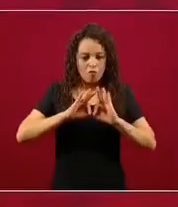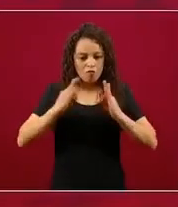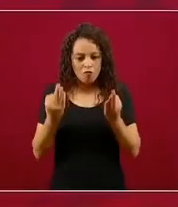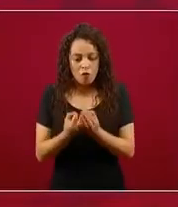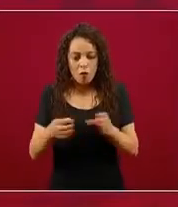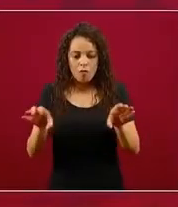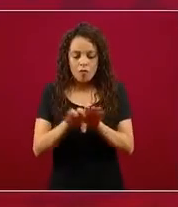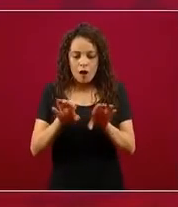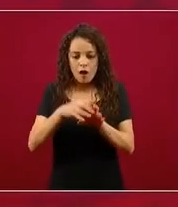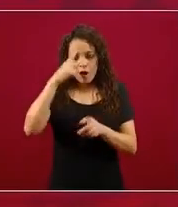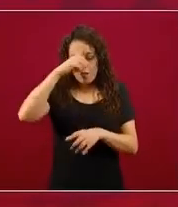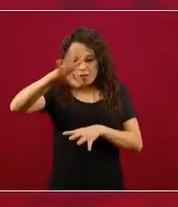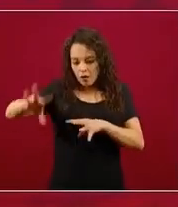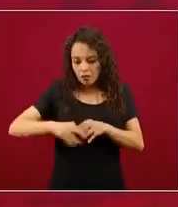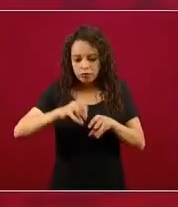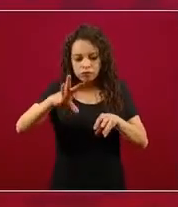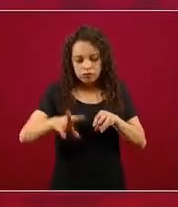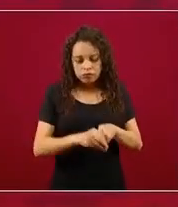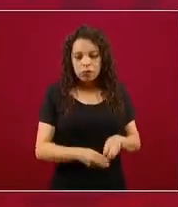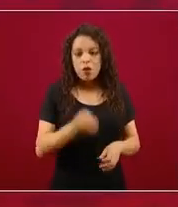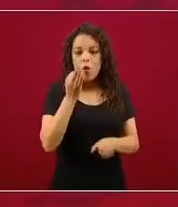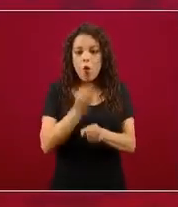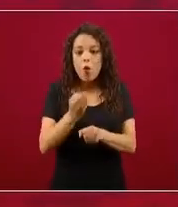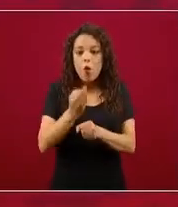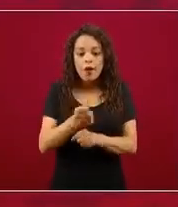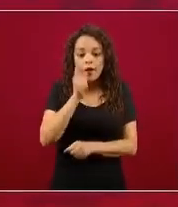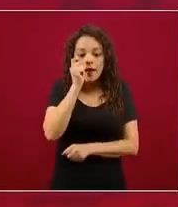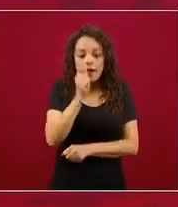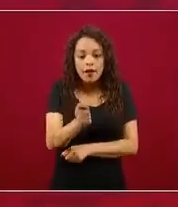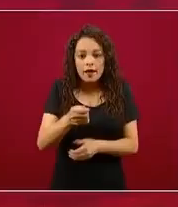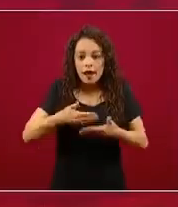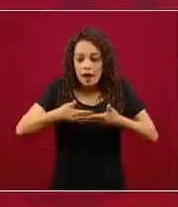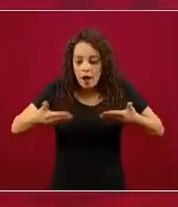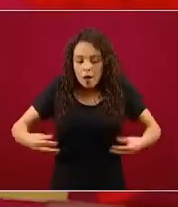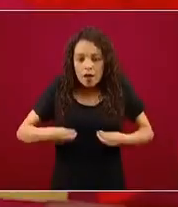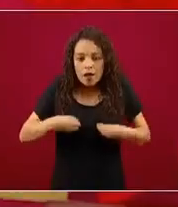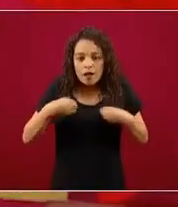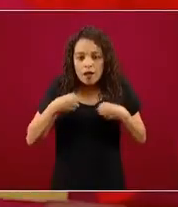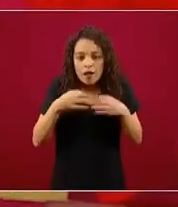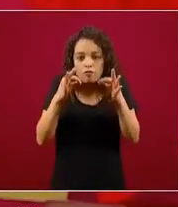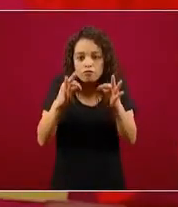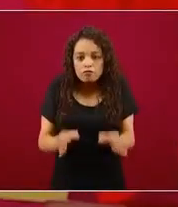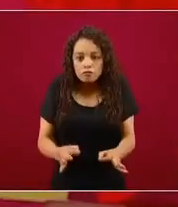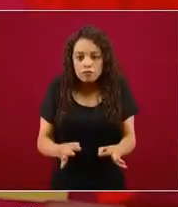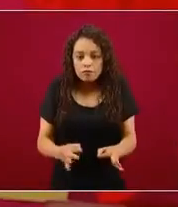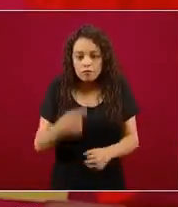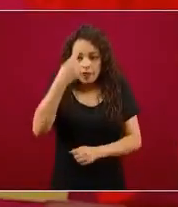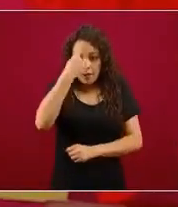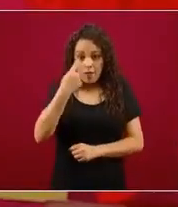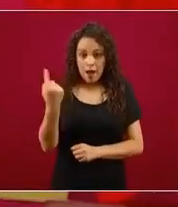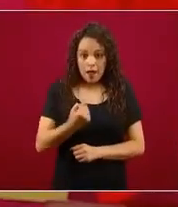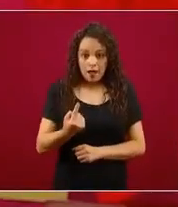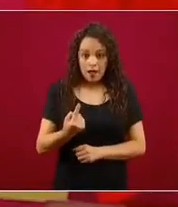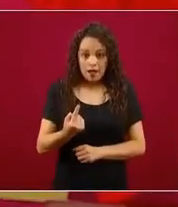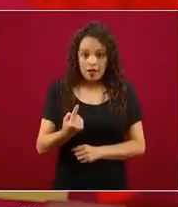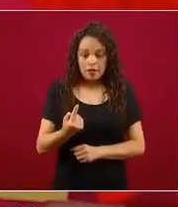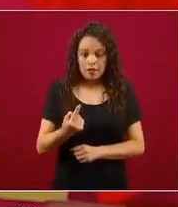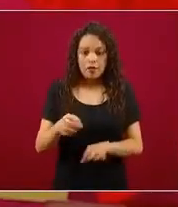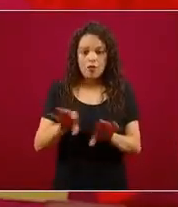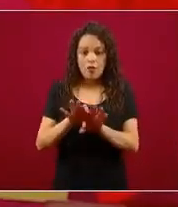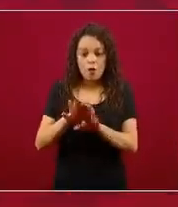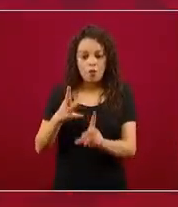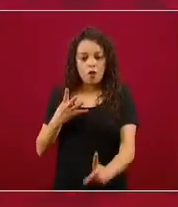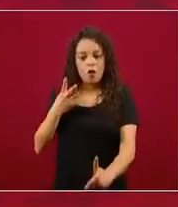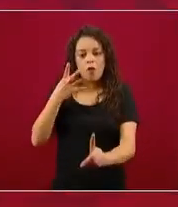esfuerzos adicionales, como el programa que anunció el gobierno de la Ciudad de México para compensar lo irremediable